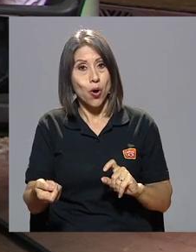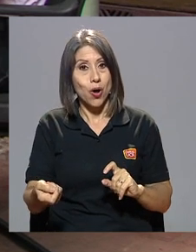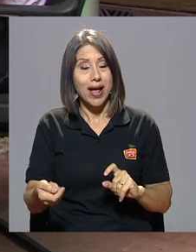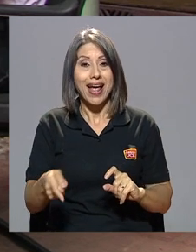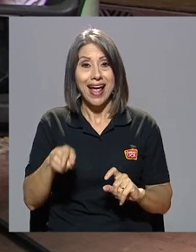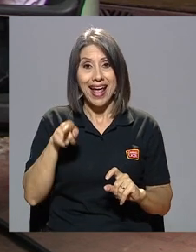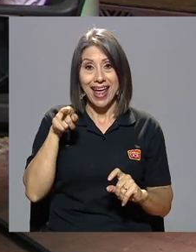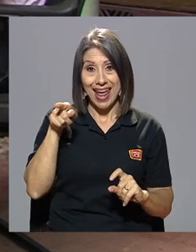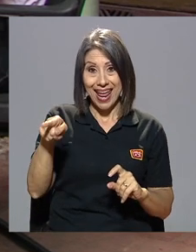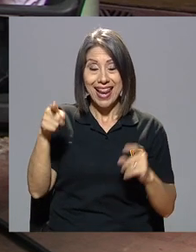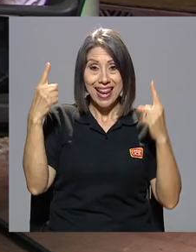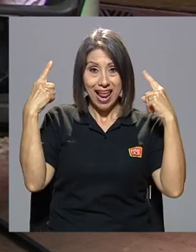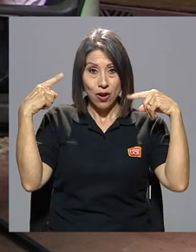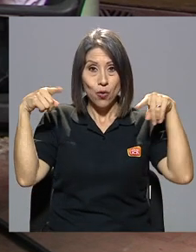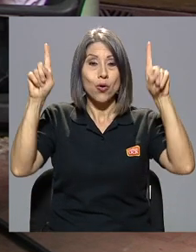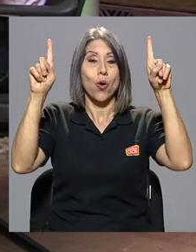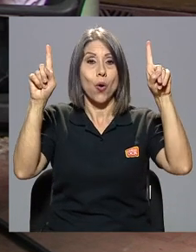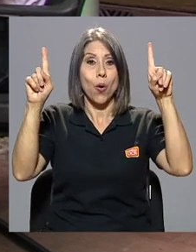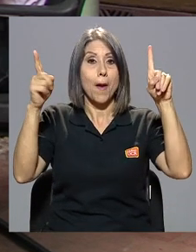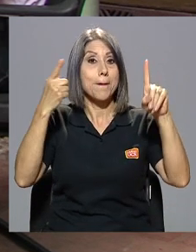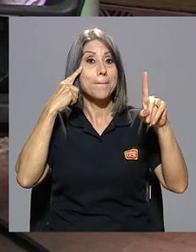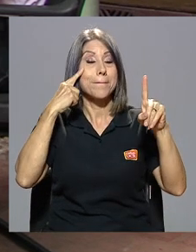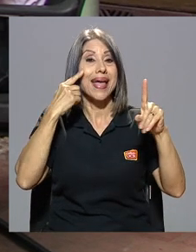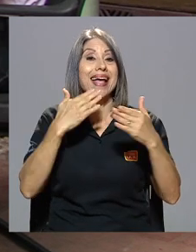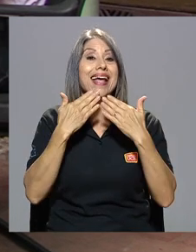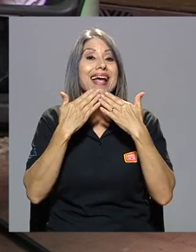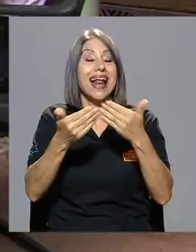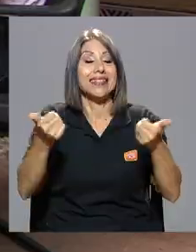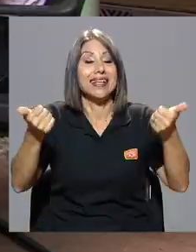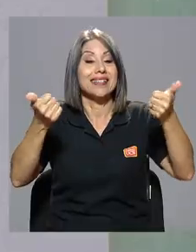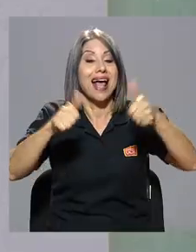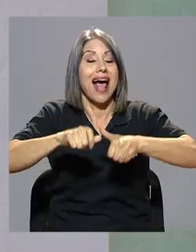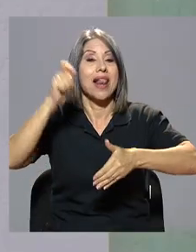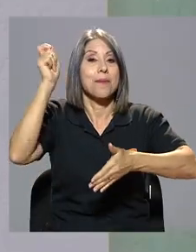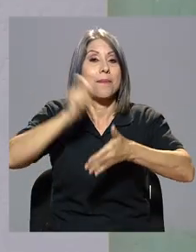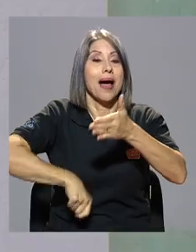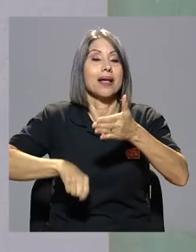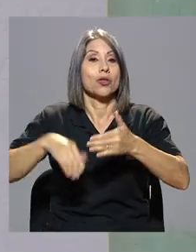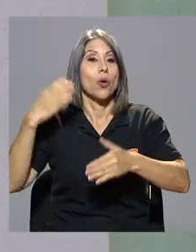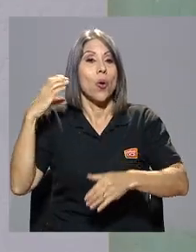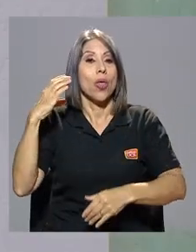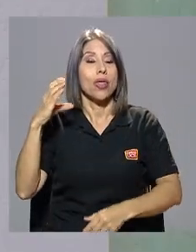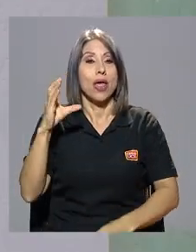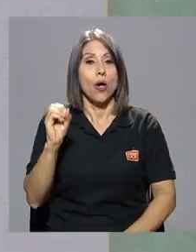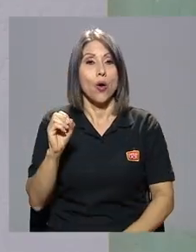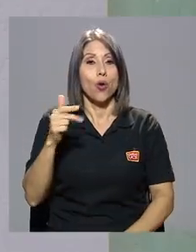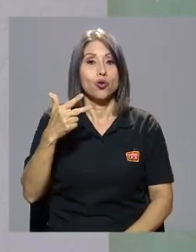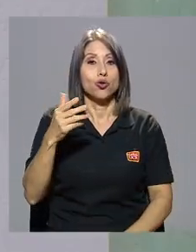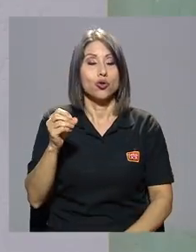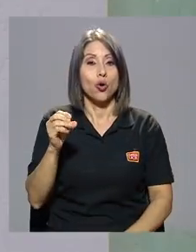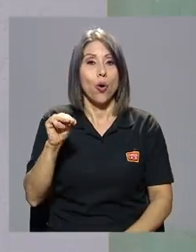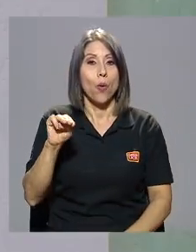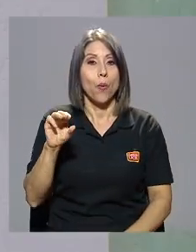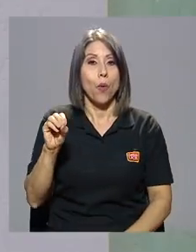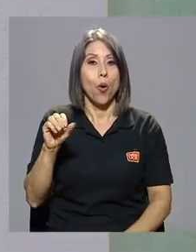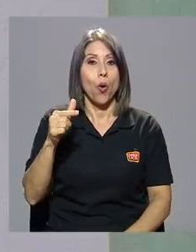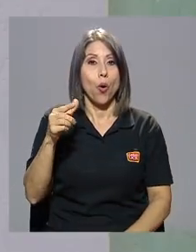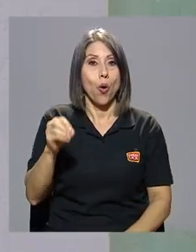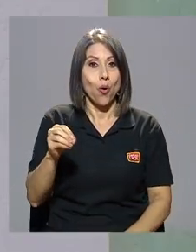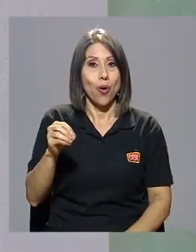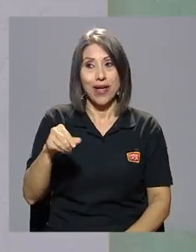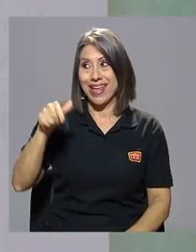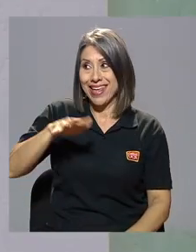él la logró y vean que gracias al pacto de Chomogo y a que había un estado de conciencia muy particular en el país